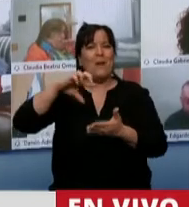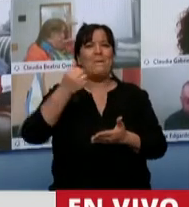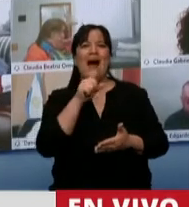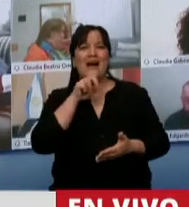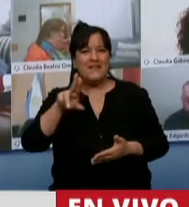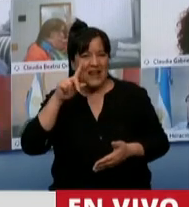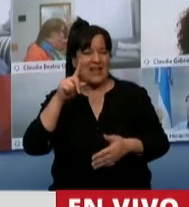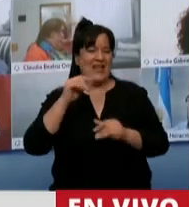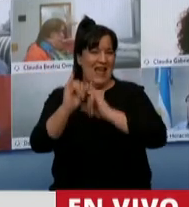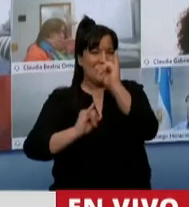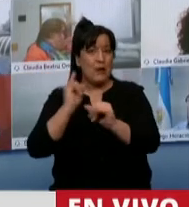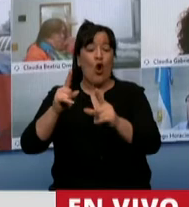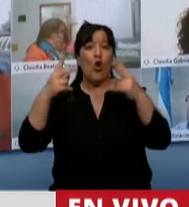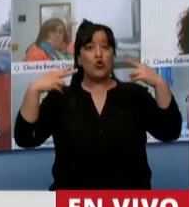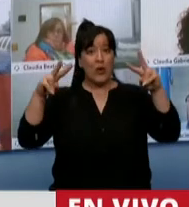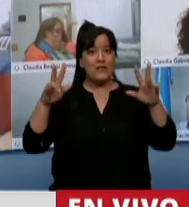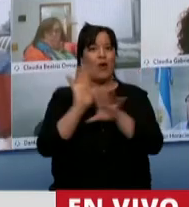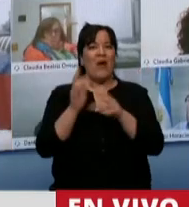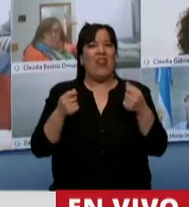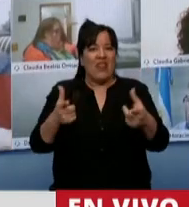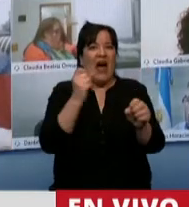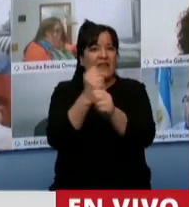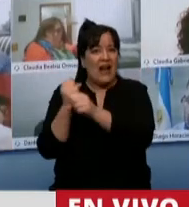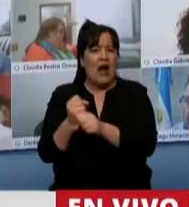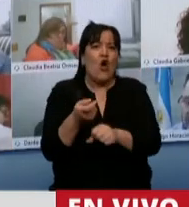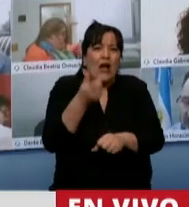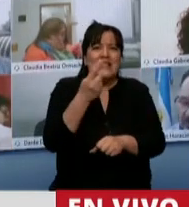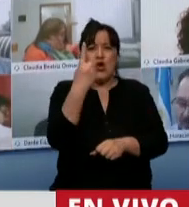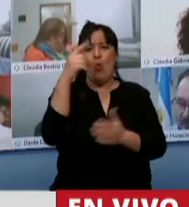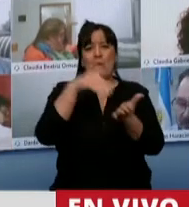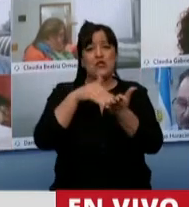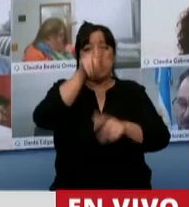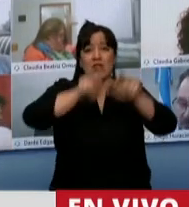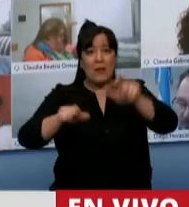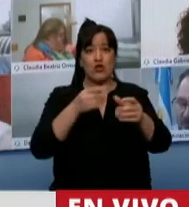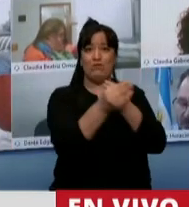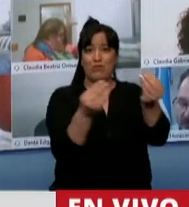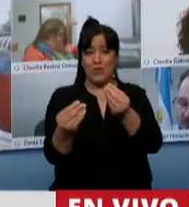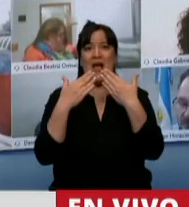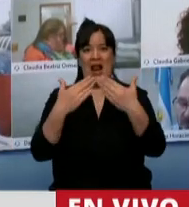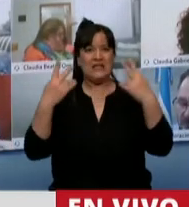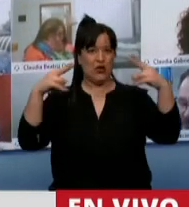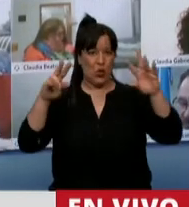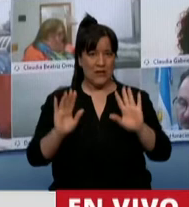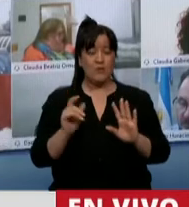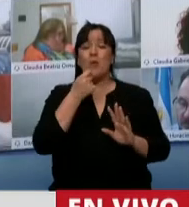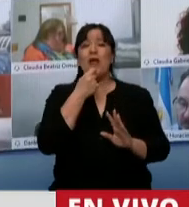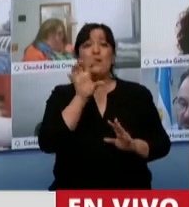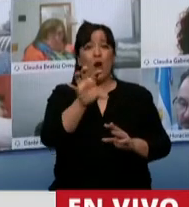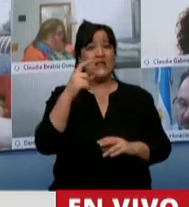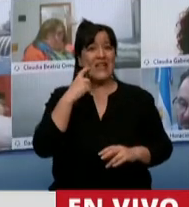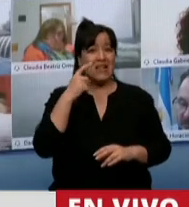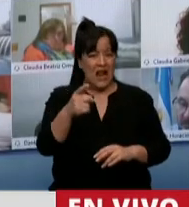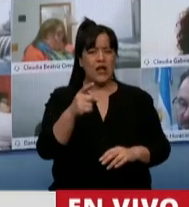Es decir, el turismo da trabajo a casi un millón de personas en nuestro país. Solamente en Entre Ríos nosotros tenemos